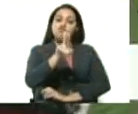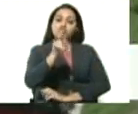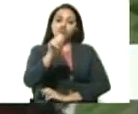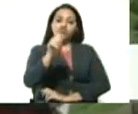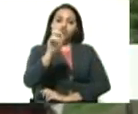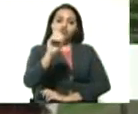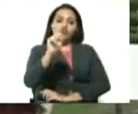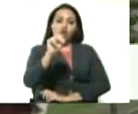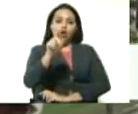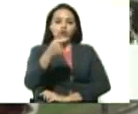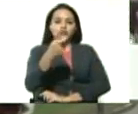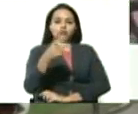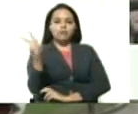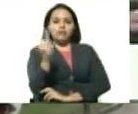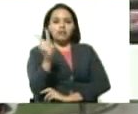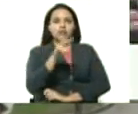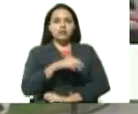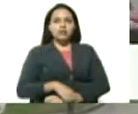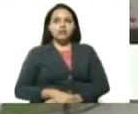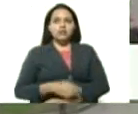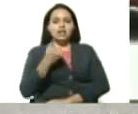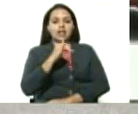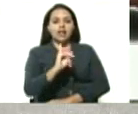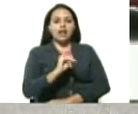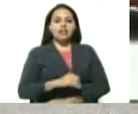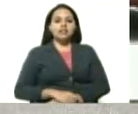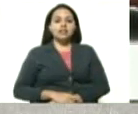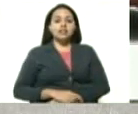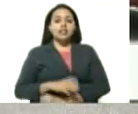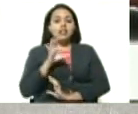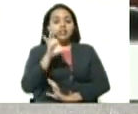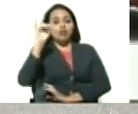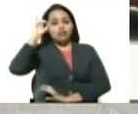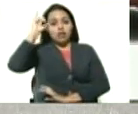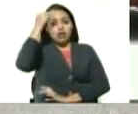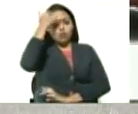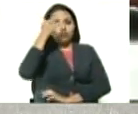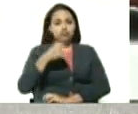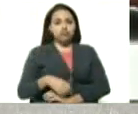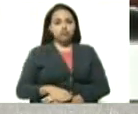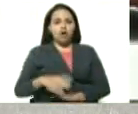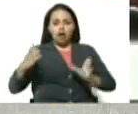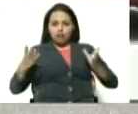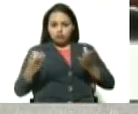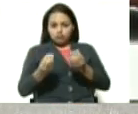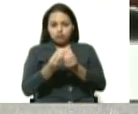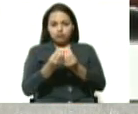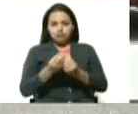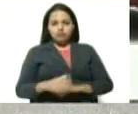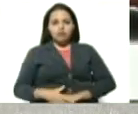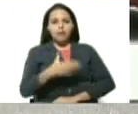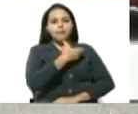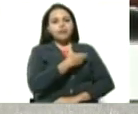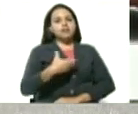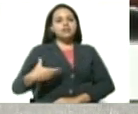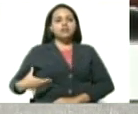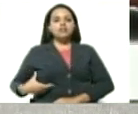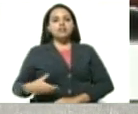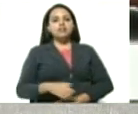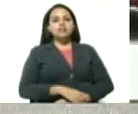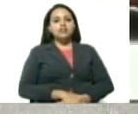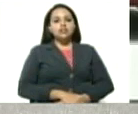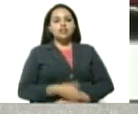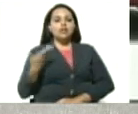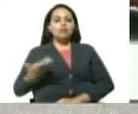en el municipio de Independencia del estado de Yaracuy. Estoy en compañía del presidente de